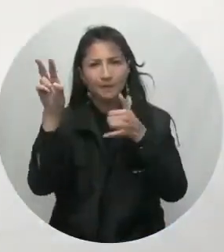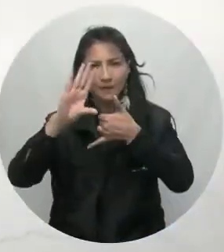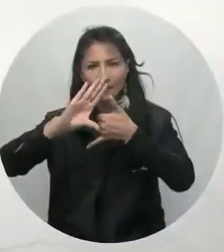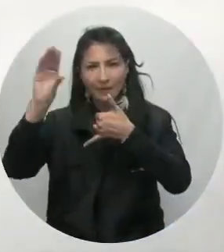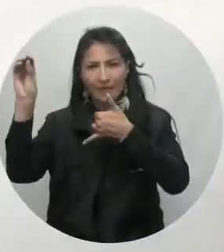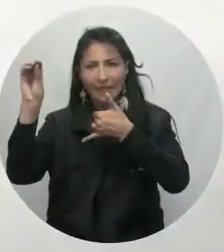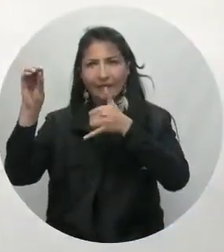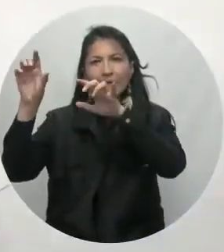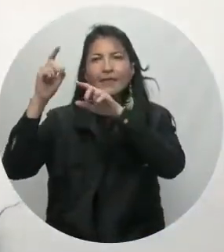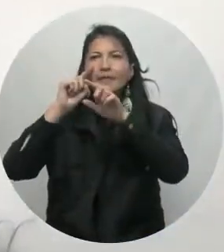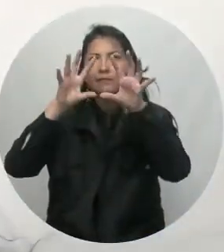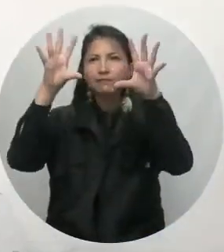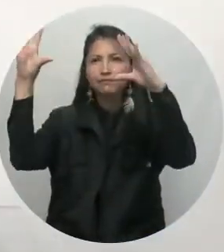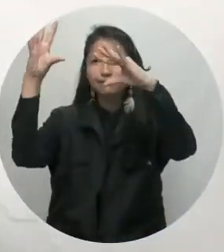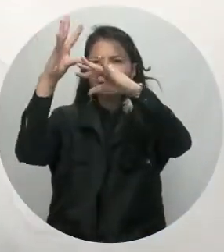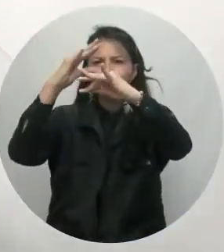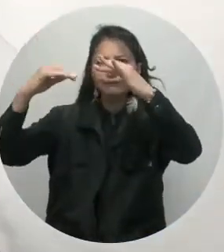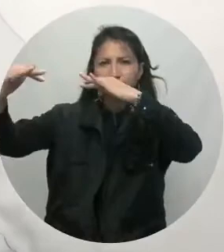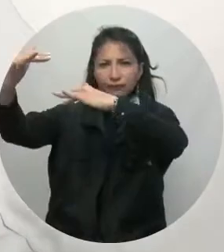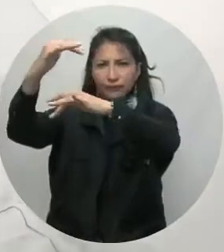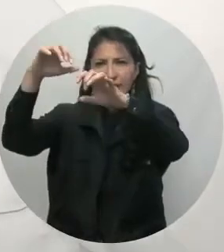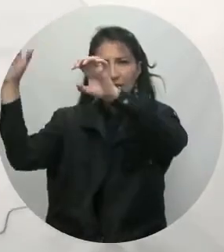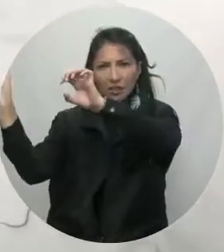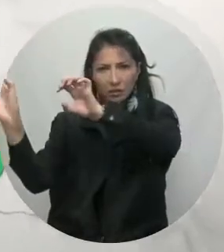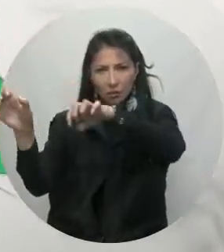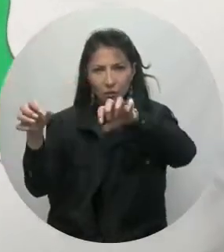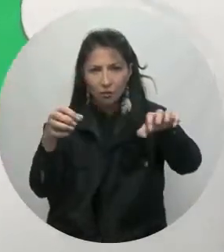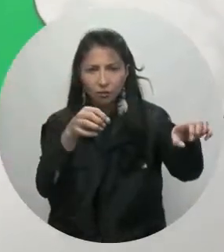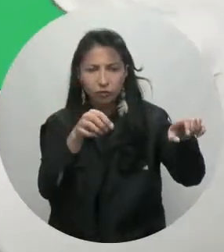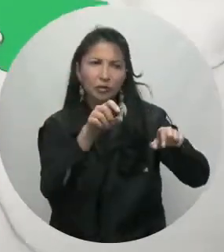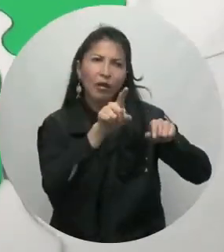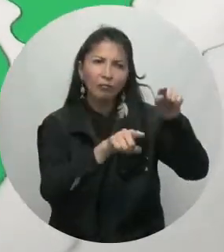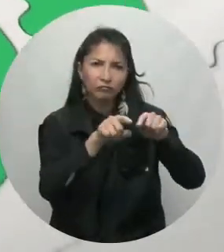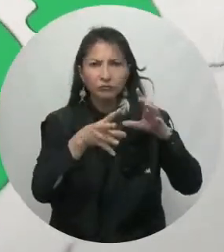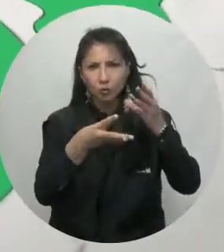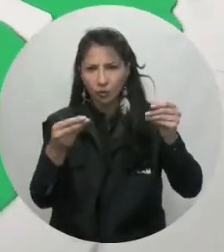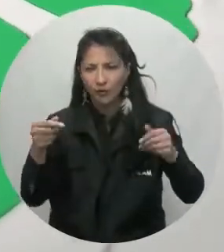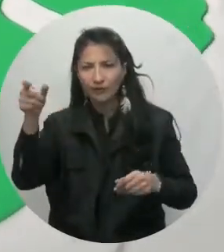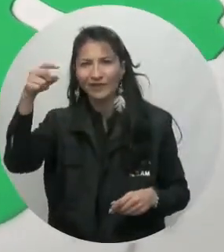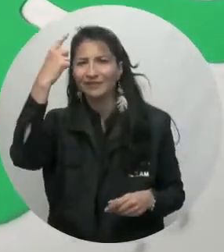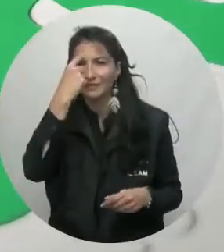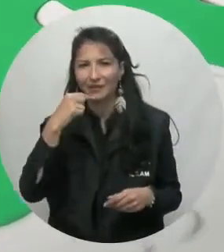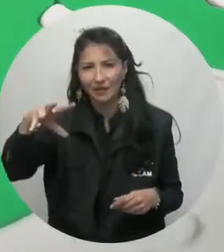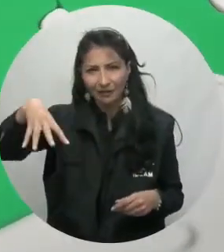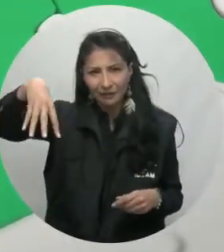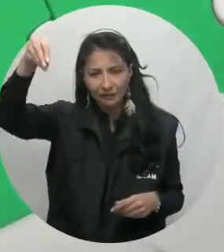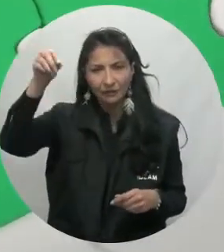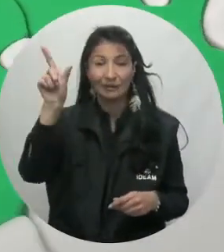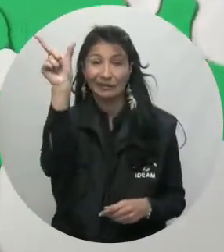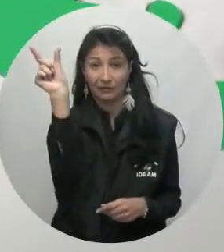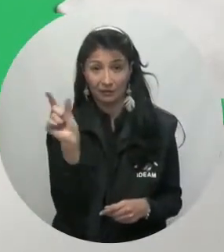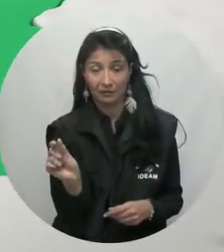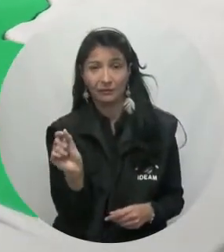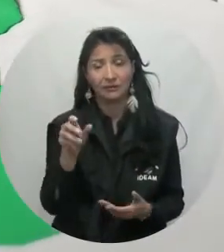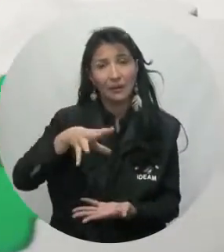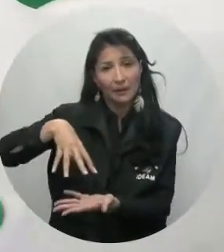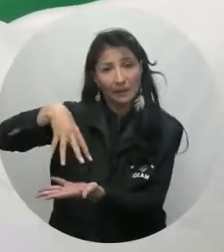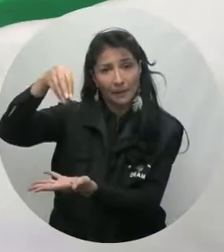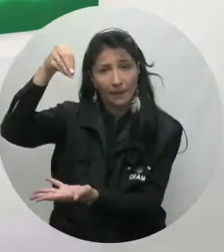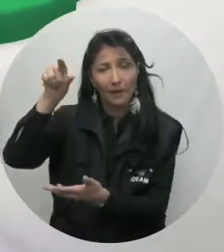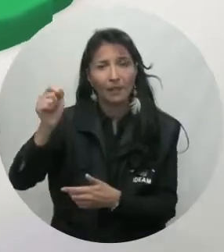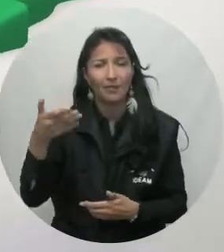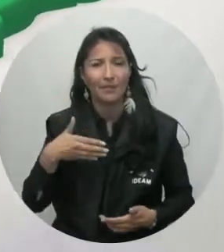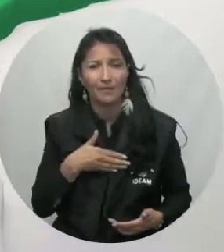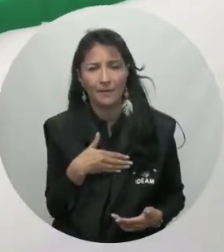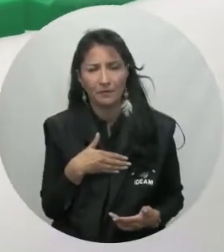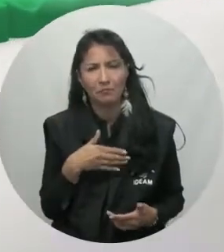Para el Caribe, la tarde caerá con mayor nubosidad y lluvias entre ligeras y moderadas en la Sierra Nevada de Santa Marta, Cesar, Magdalena y